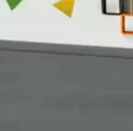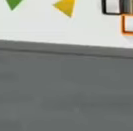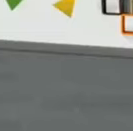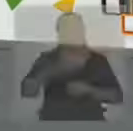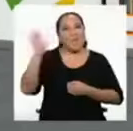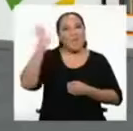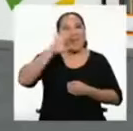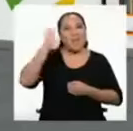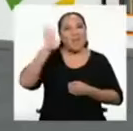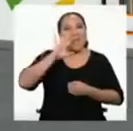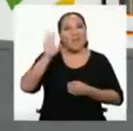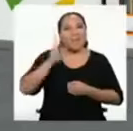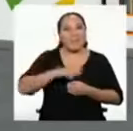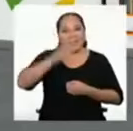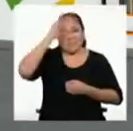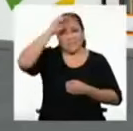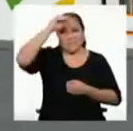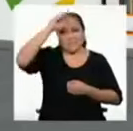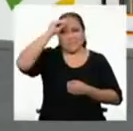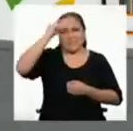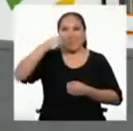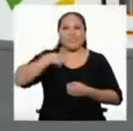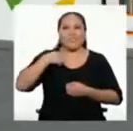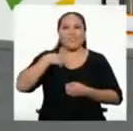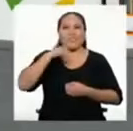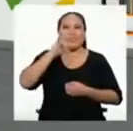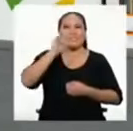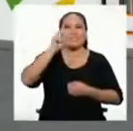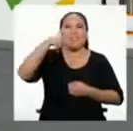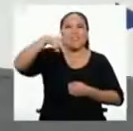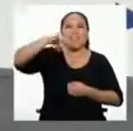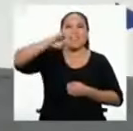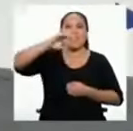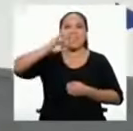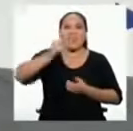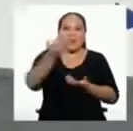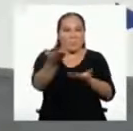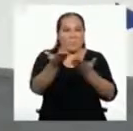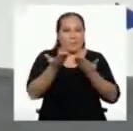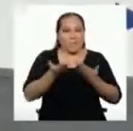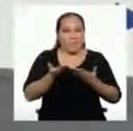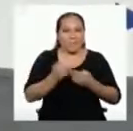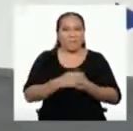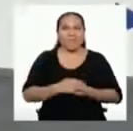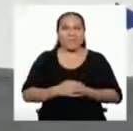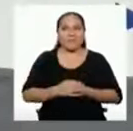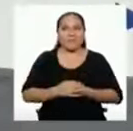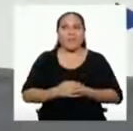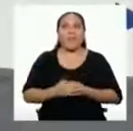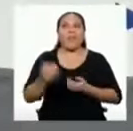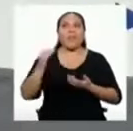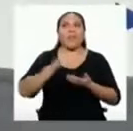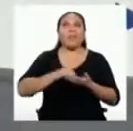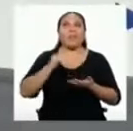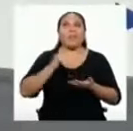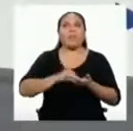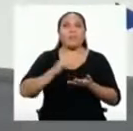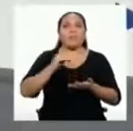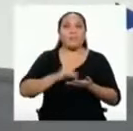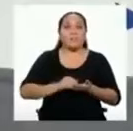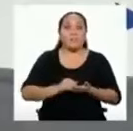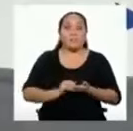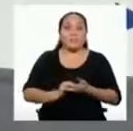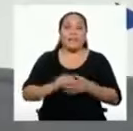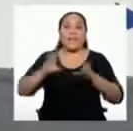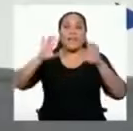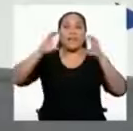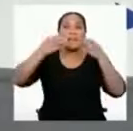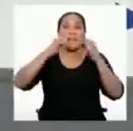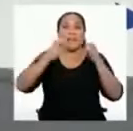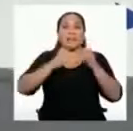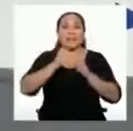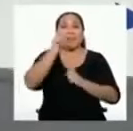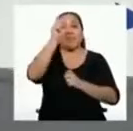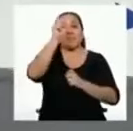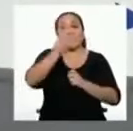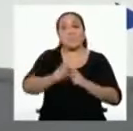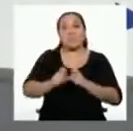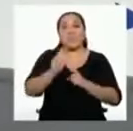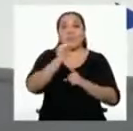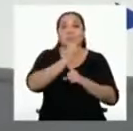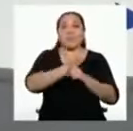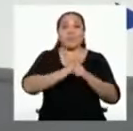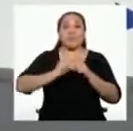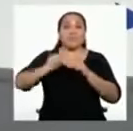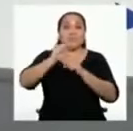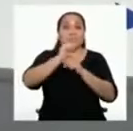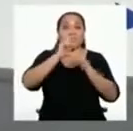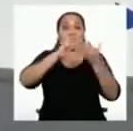Hola chicas y chicos, yo soy Yanira Dávila y bienvenidos una vez más. Regresamos a nuestra clase de Desarrollo Personal, Ciudadanía y Cívica